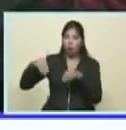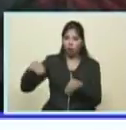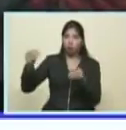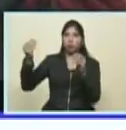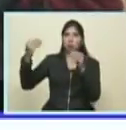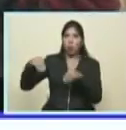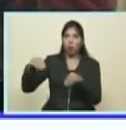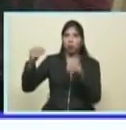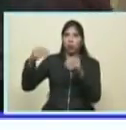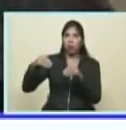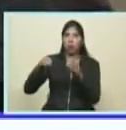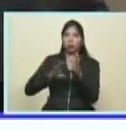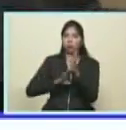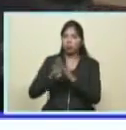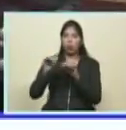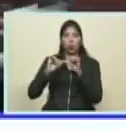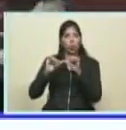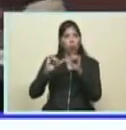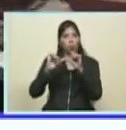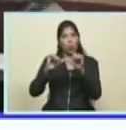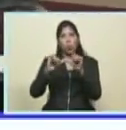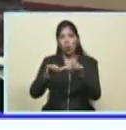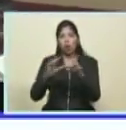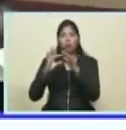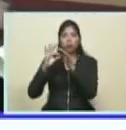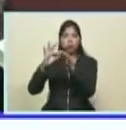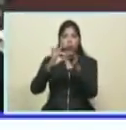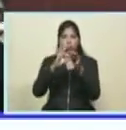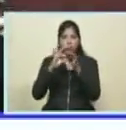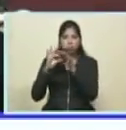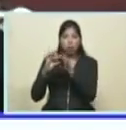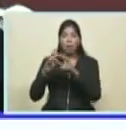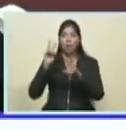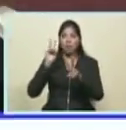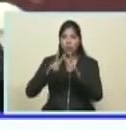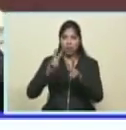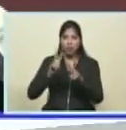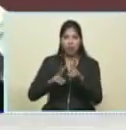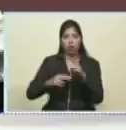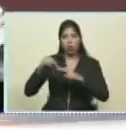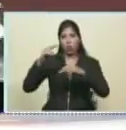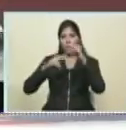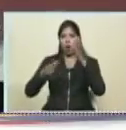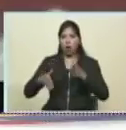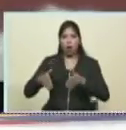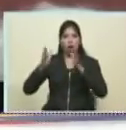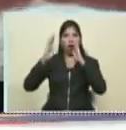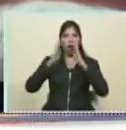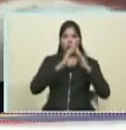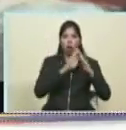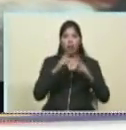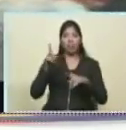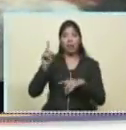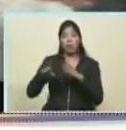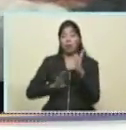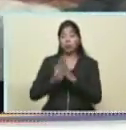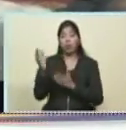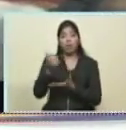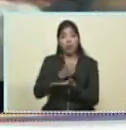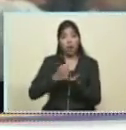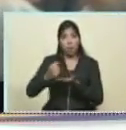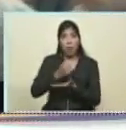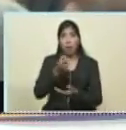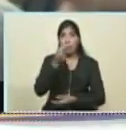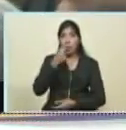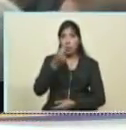avanzando en la alianza energética, en la construcción de viviendas, en el desarrollo de la industria farmacéutica y